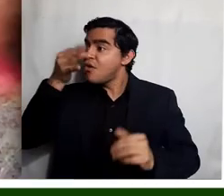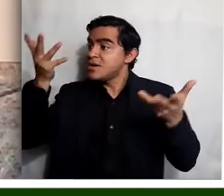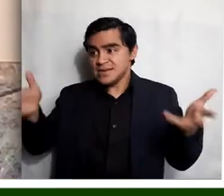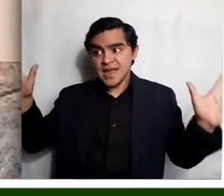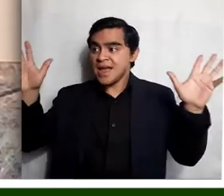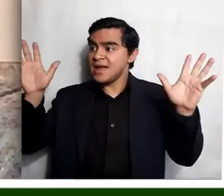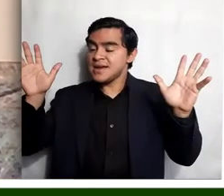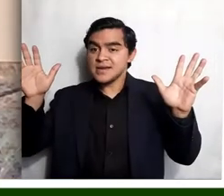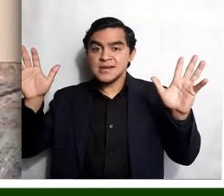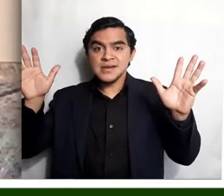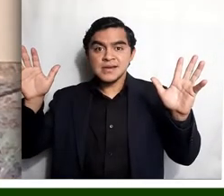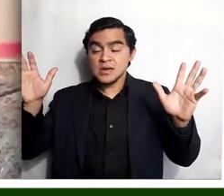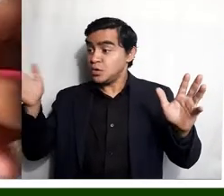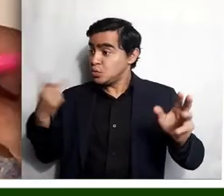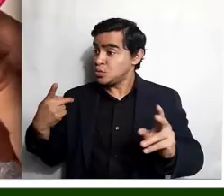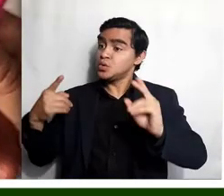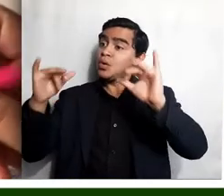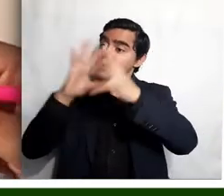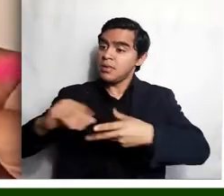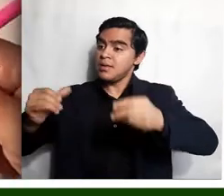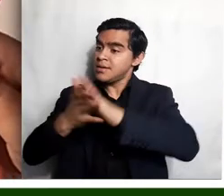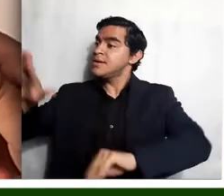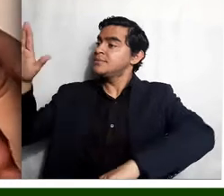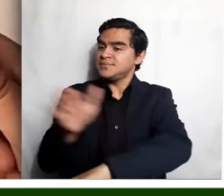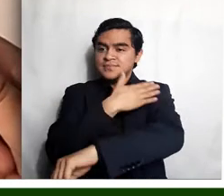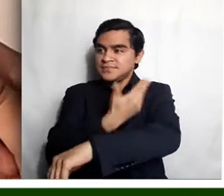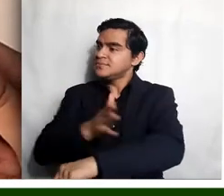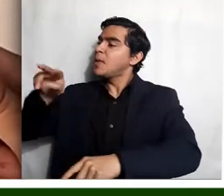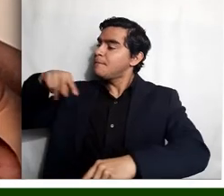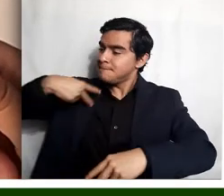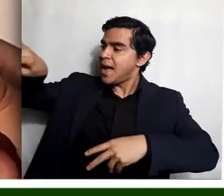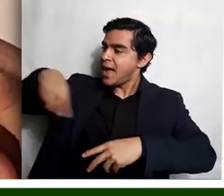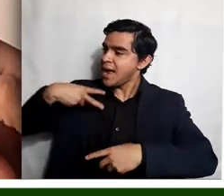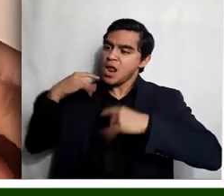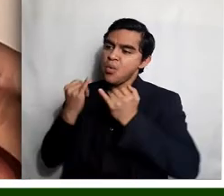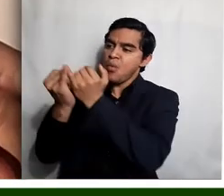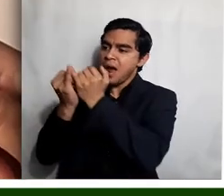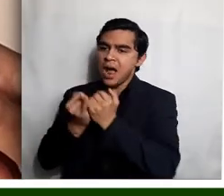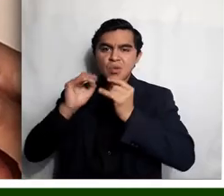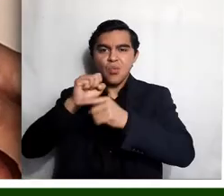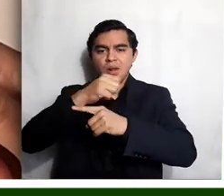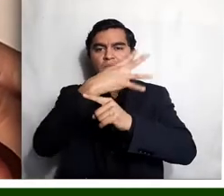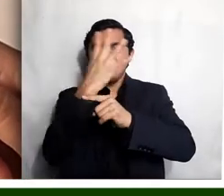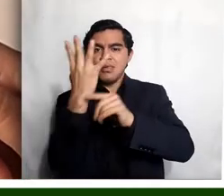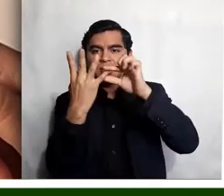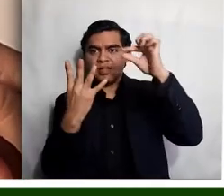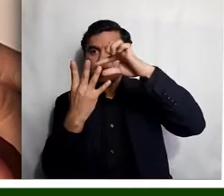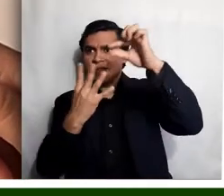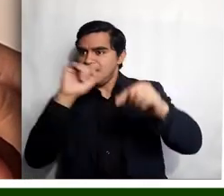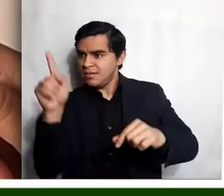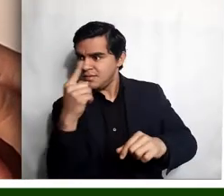El mismo verso cantaremos, al mismo paso bailarás, como una espiga ondularemos, como una